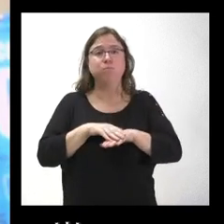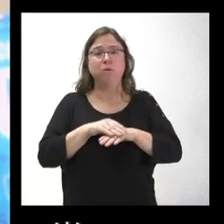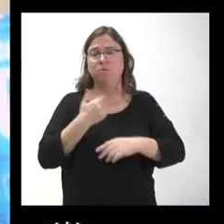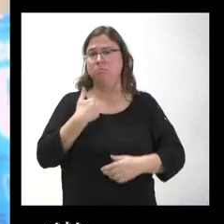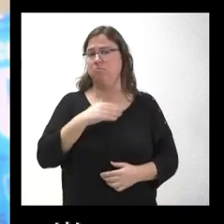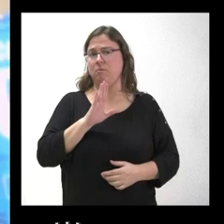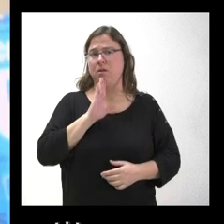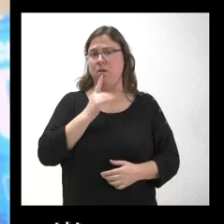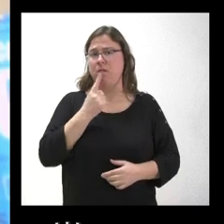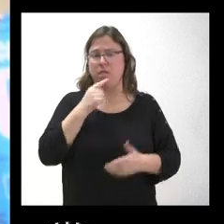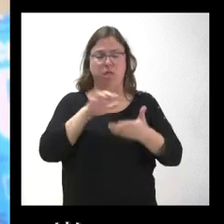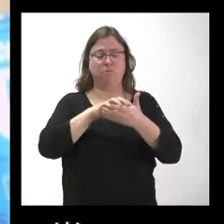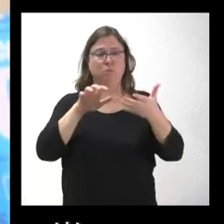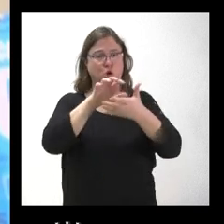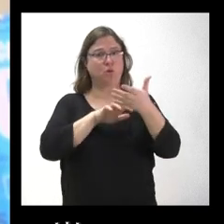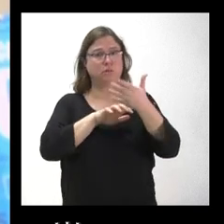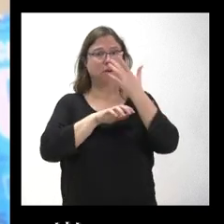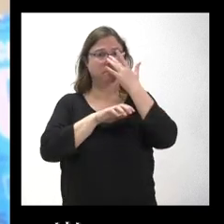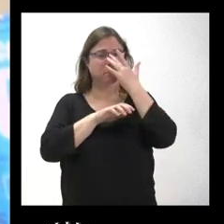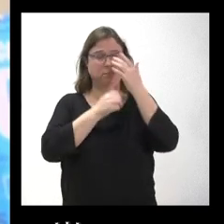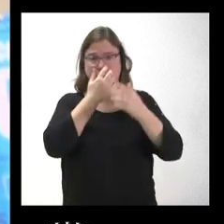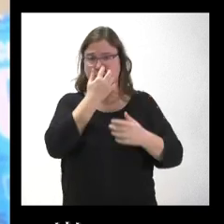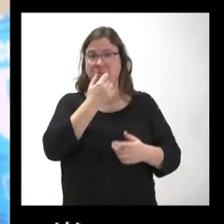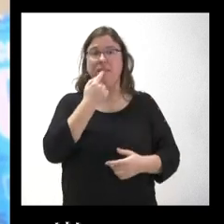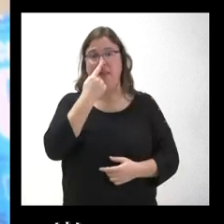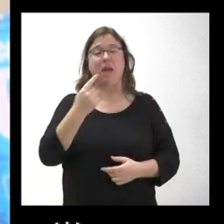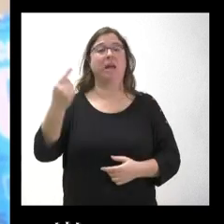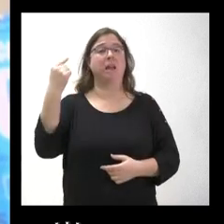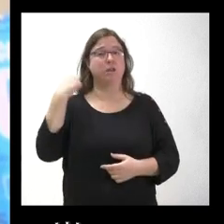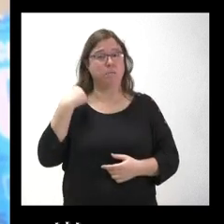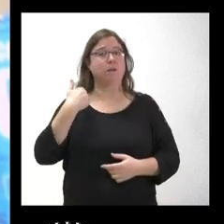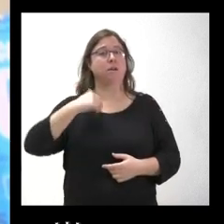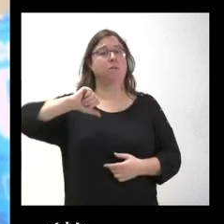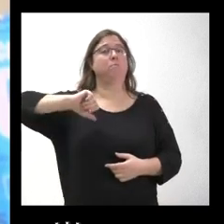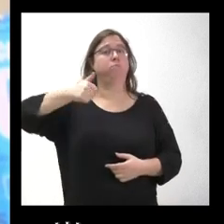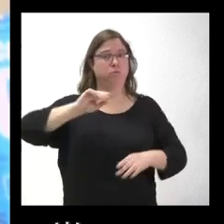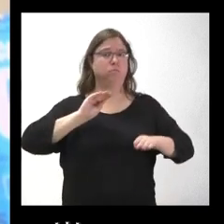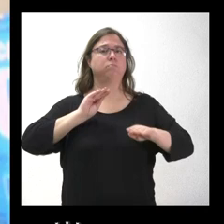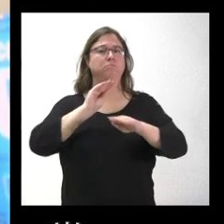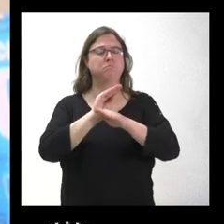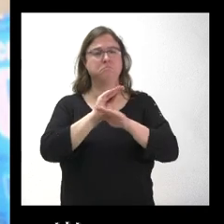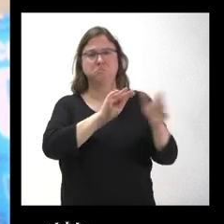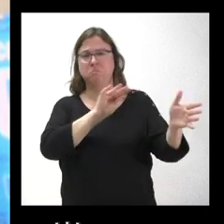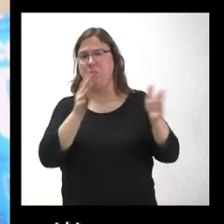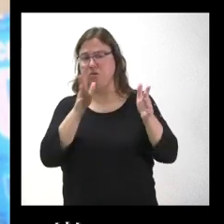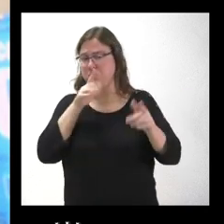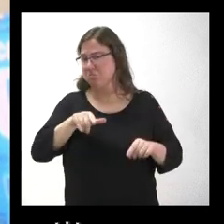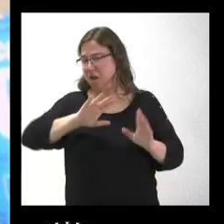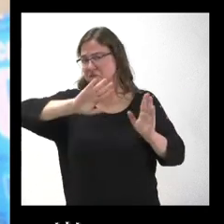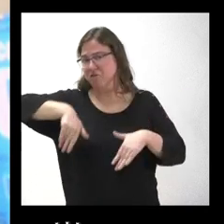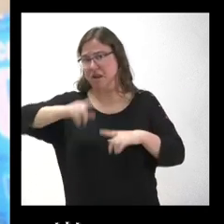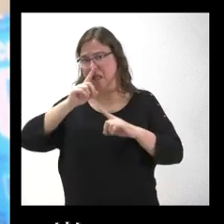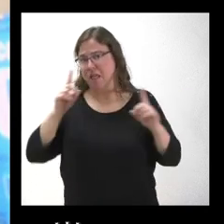la nota de prensa, el año pasado el ICE ya aprobó una aportación más o menos sobre estas alturas, finales de año,